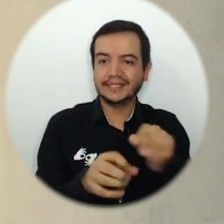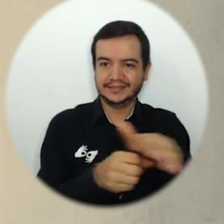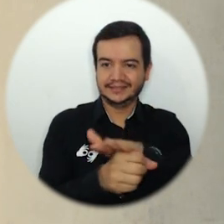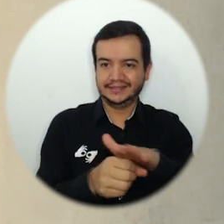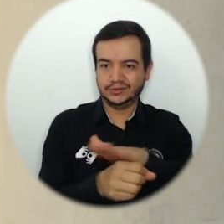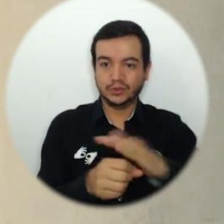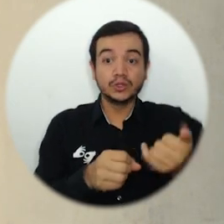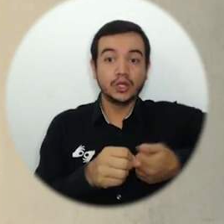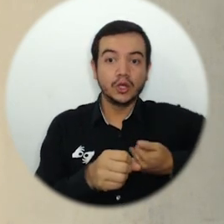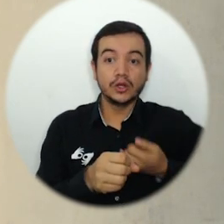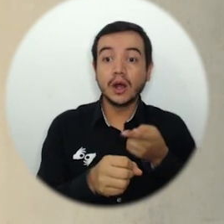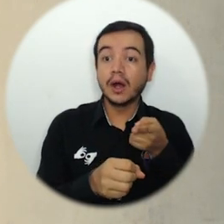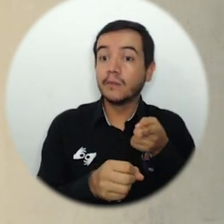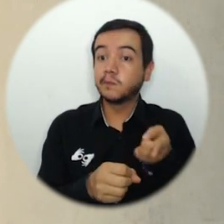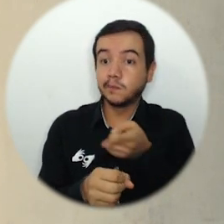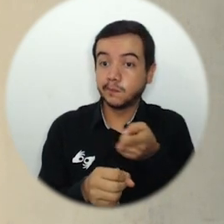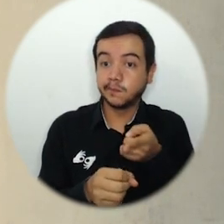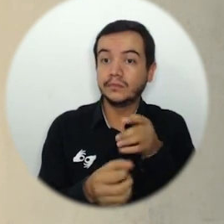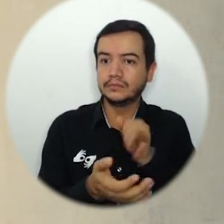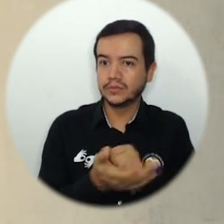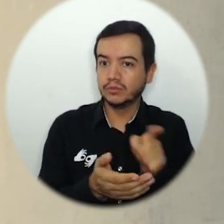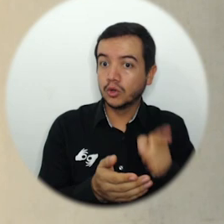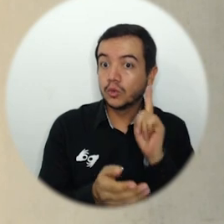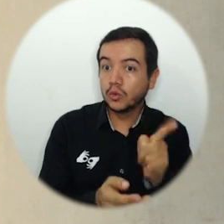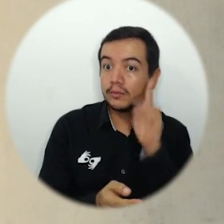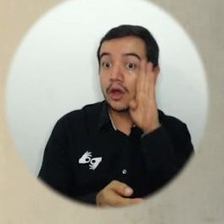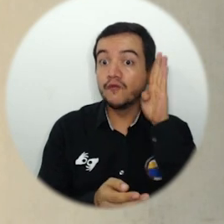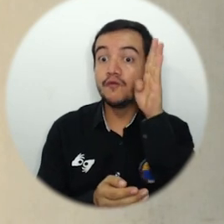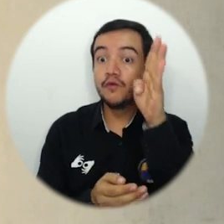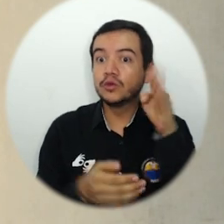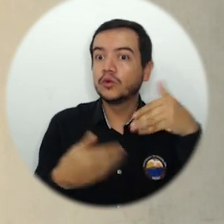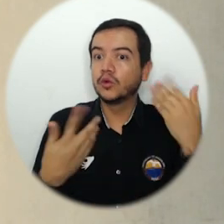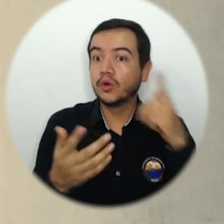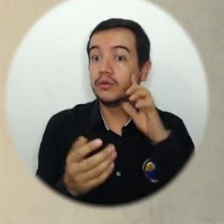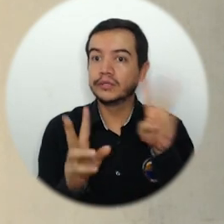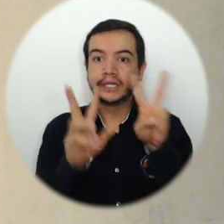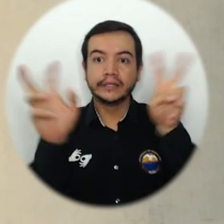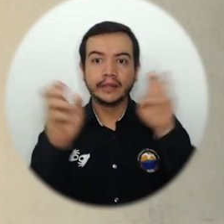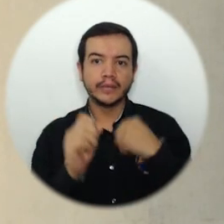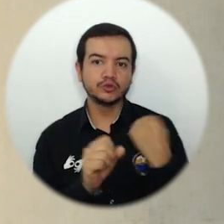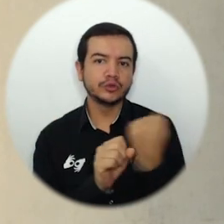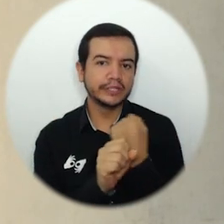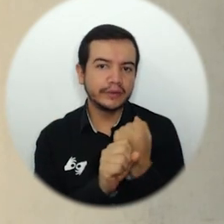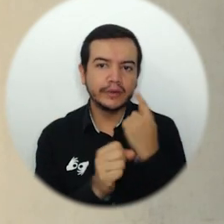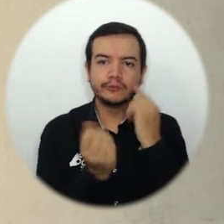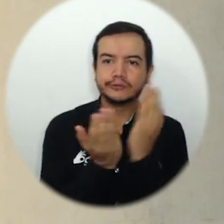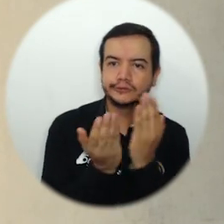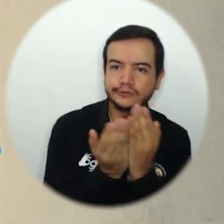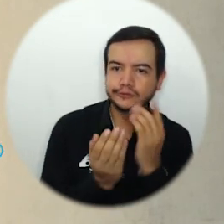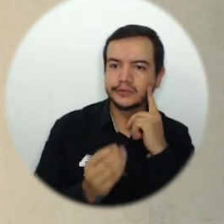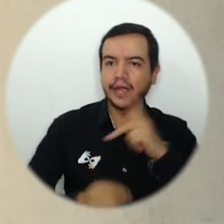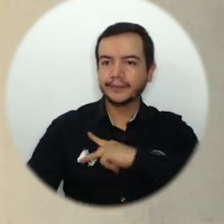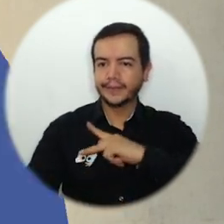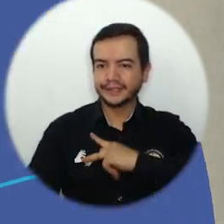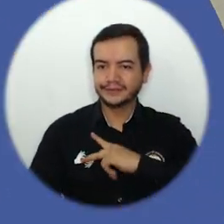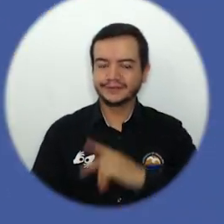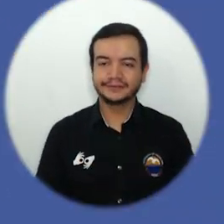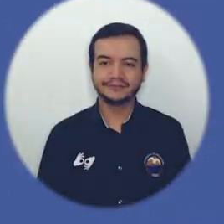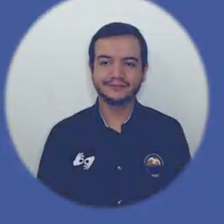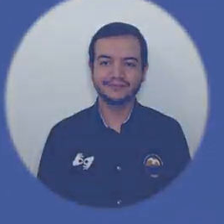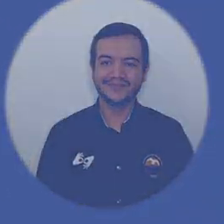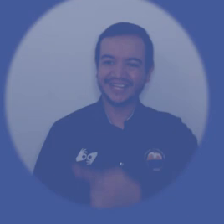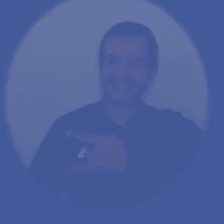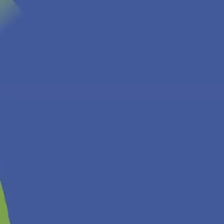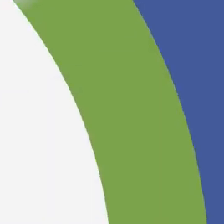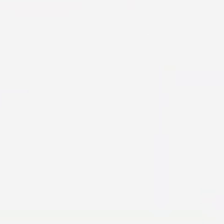compromete esta generación o estas generaciones o estos jóvenes sobre su futuro desde el punto de vista académico, laboral y personal.